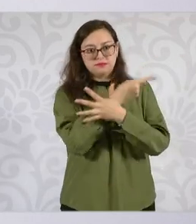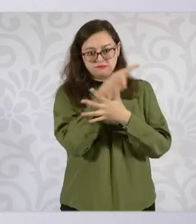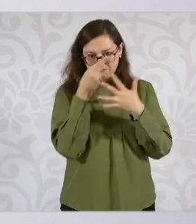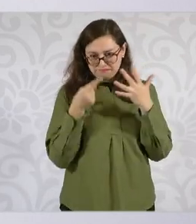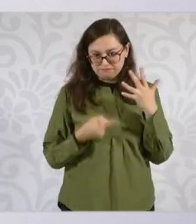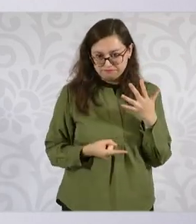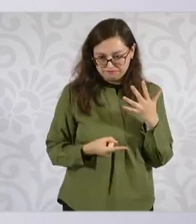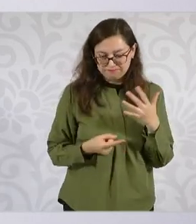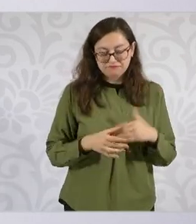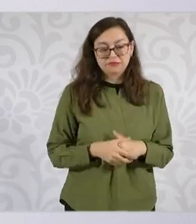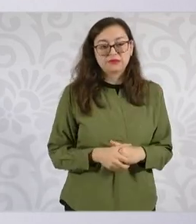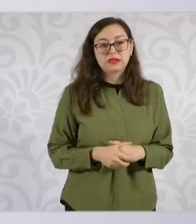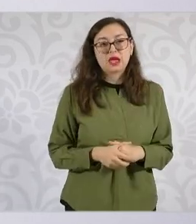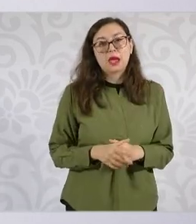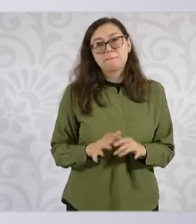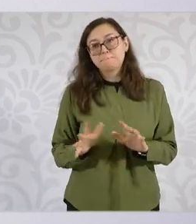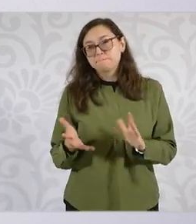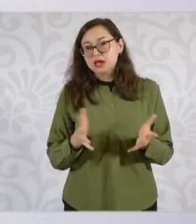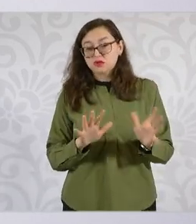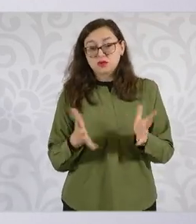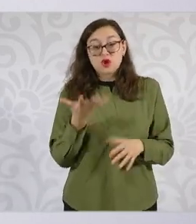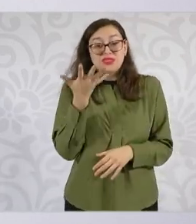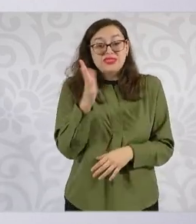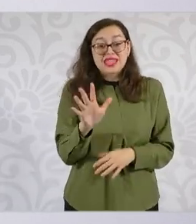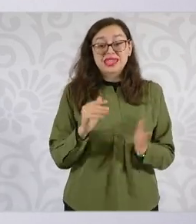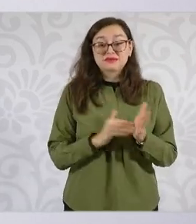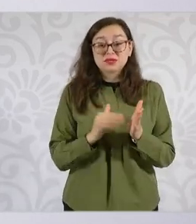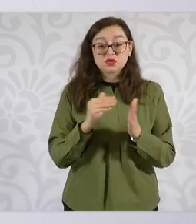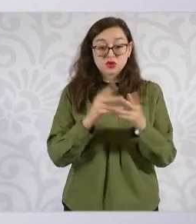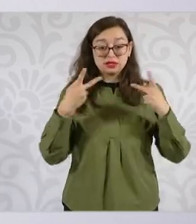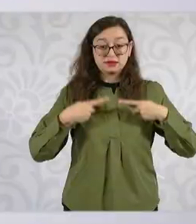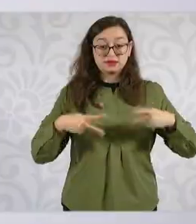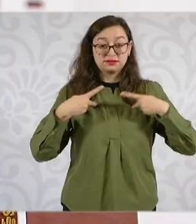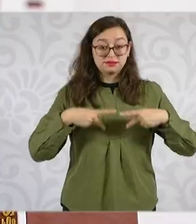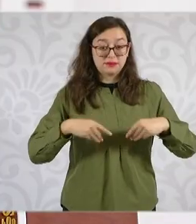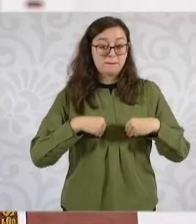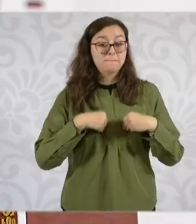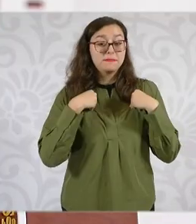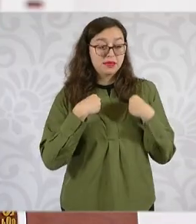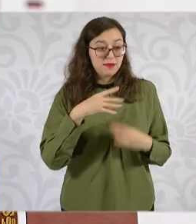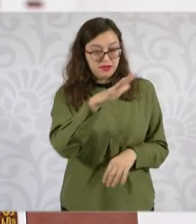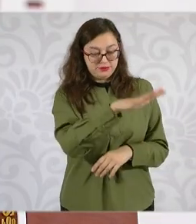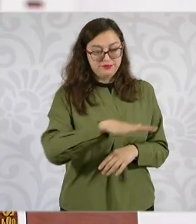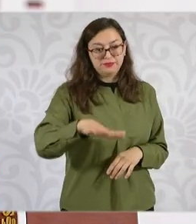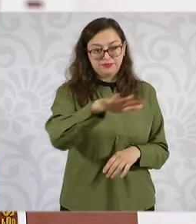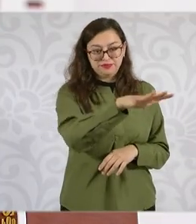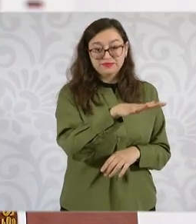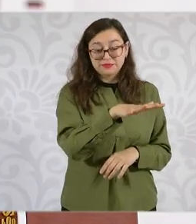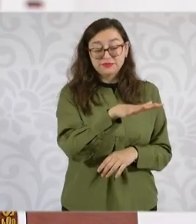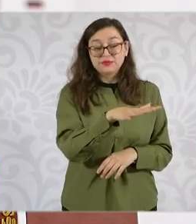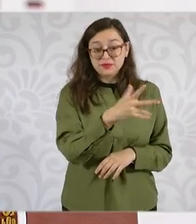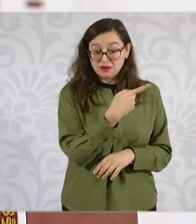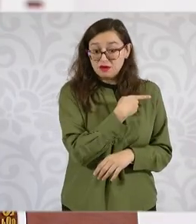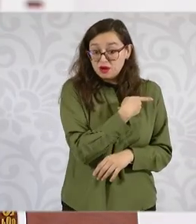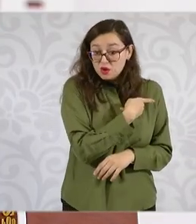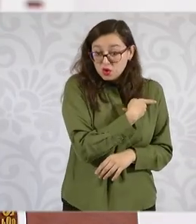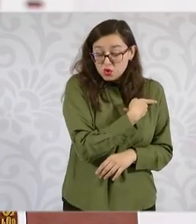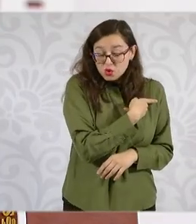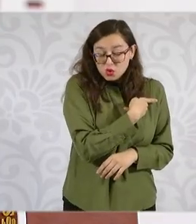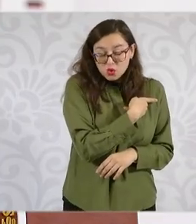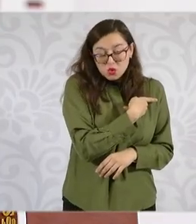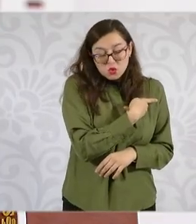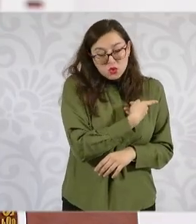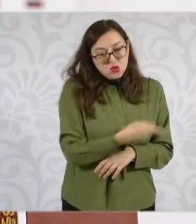zona de alrededor de 10 millones de habitantes en el país. Tiene niveles de pobreza extrema.